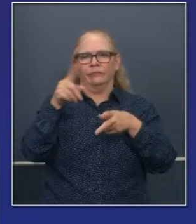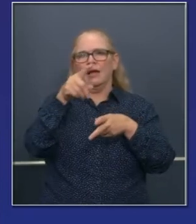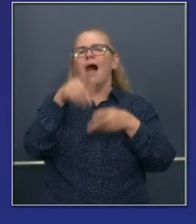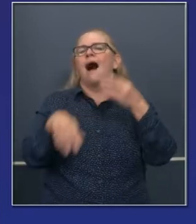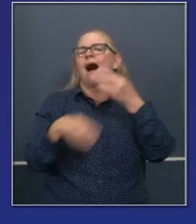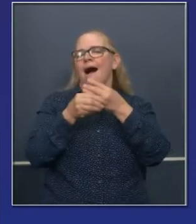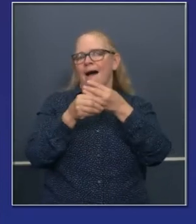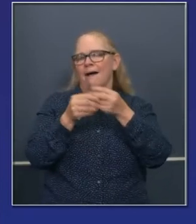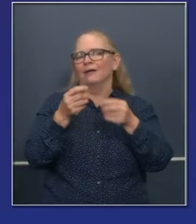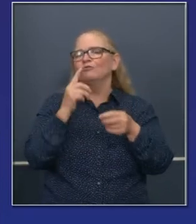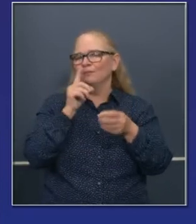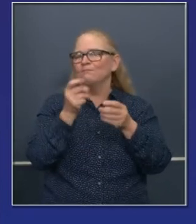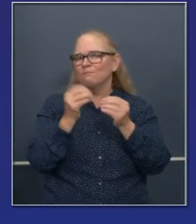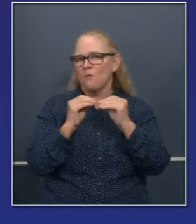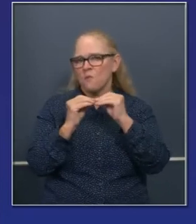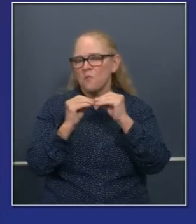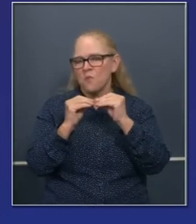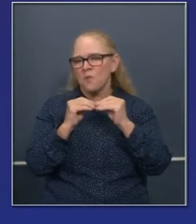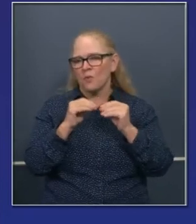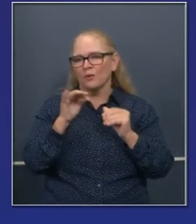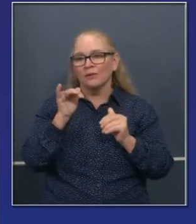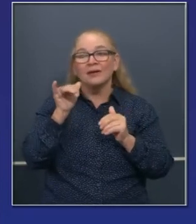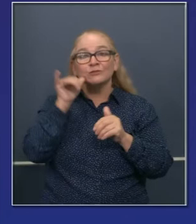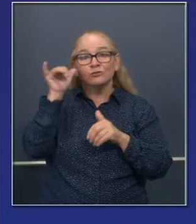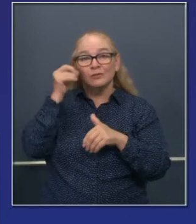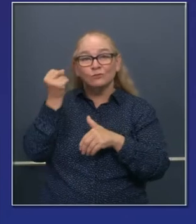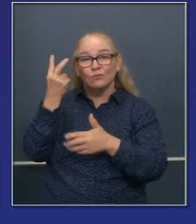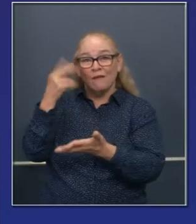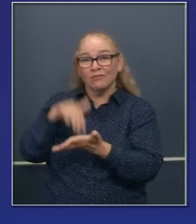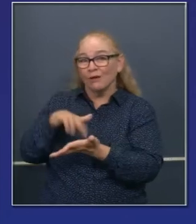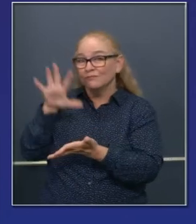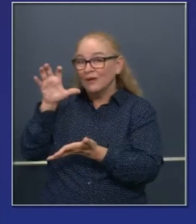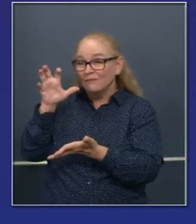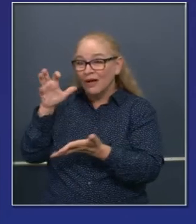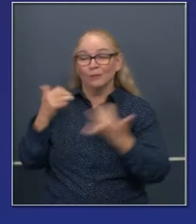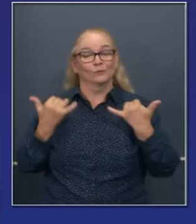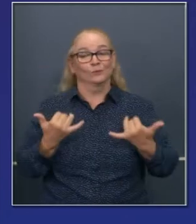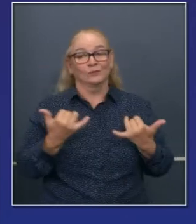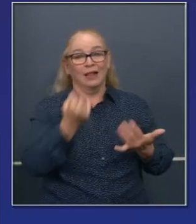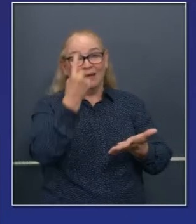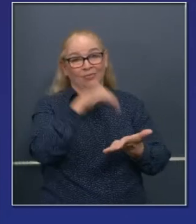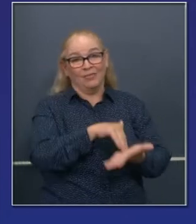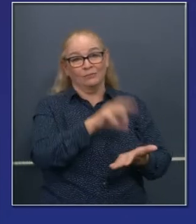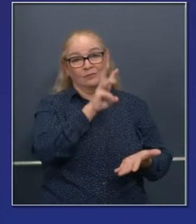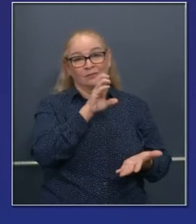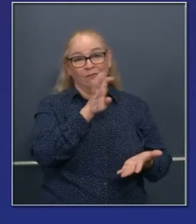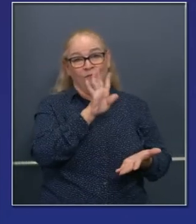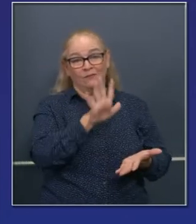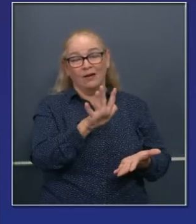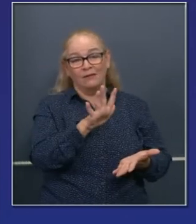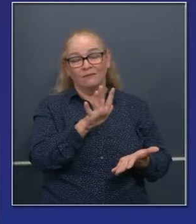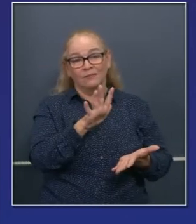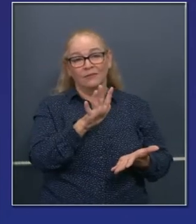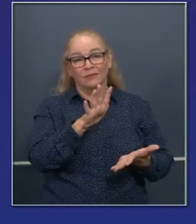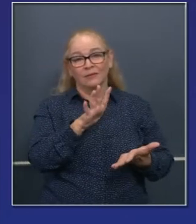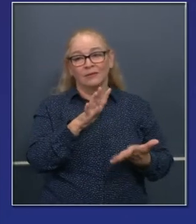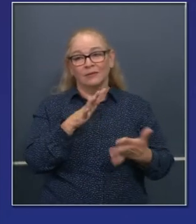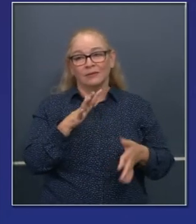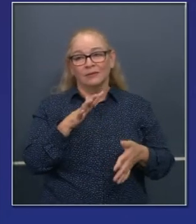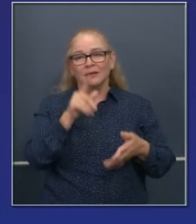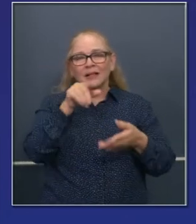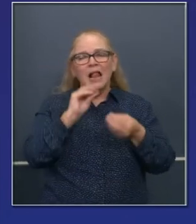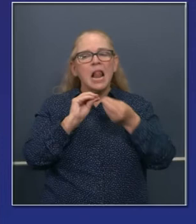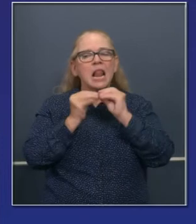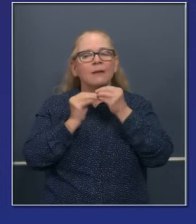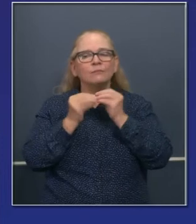transparencia, en pos de la transparencia, ayer 12,000 y tantos, y hoy 11,645. Les estamos dando números que